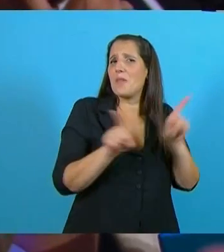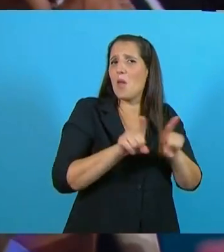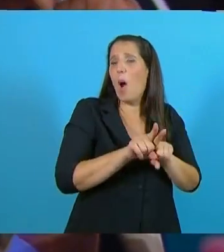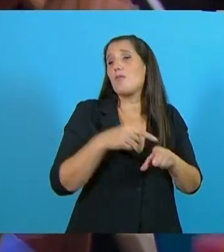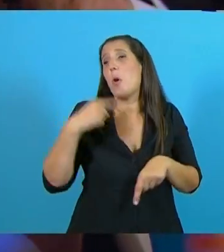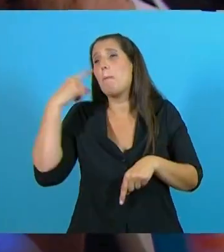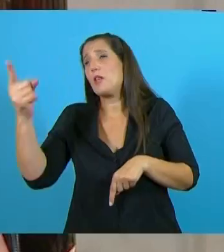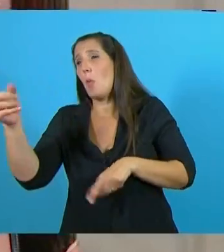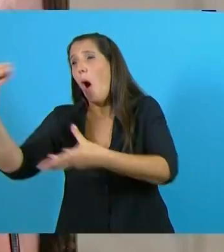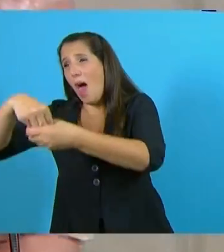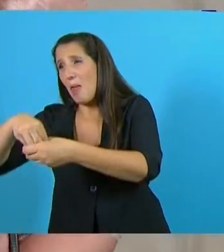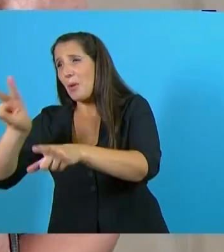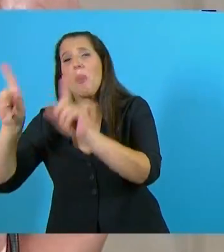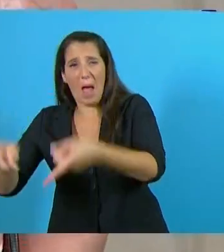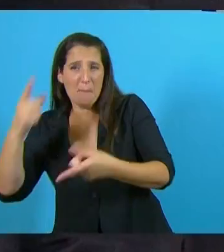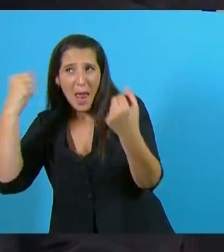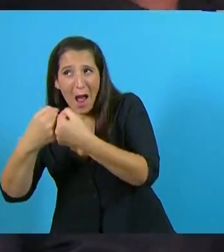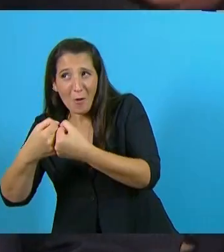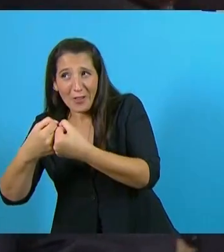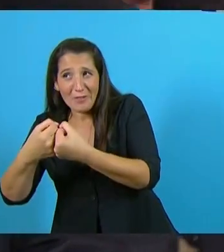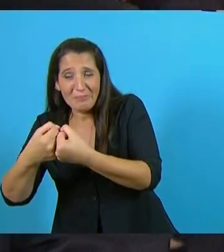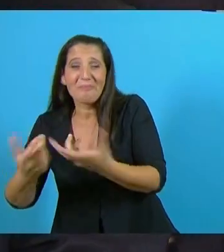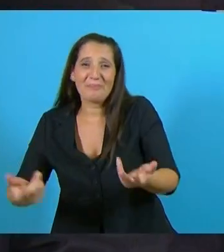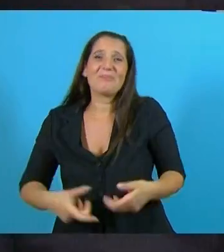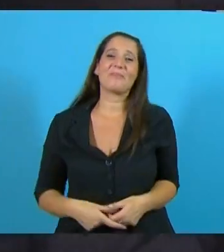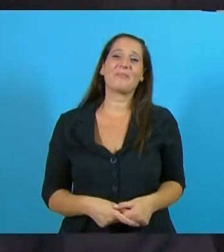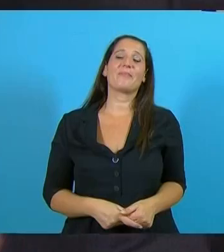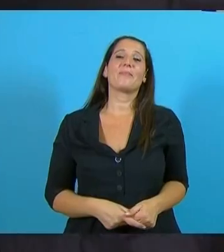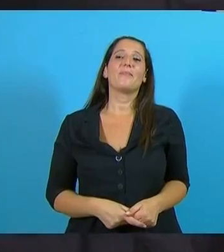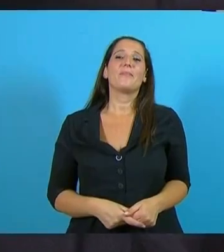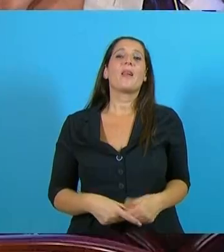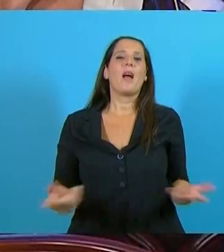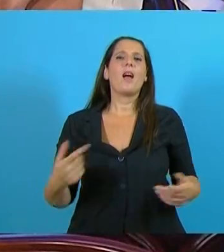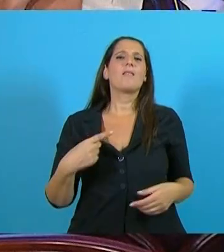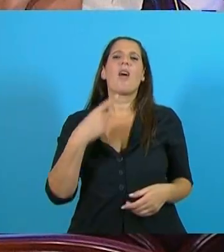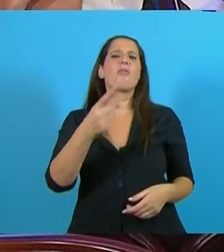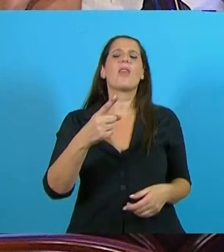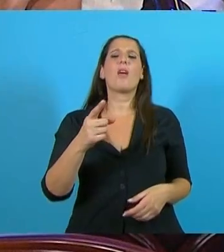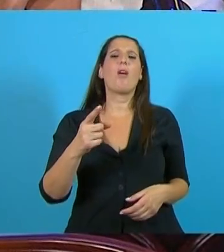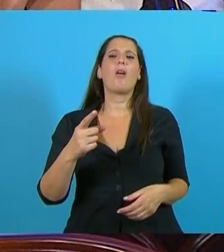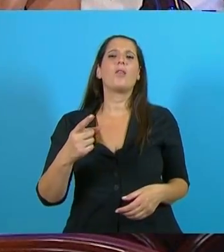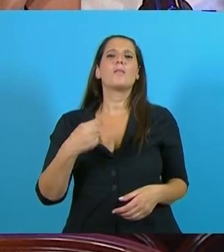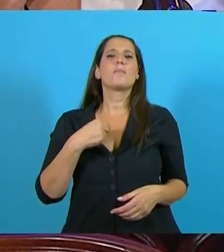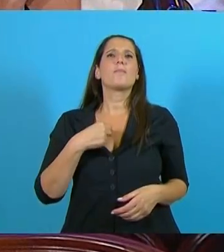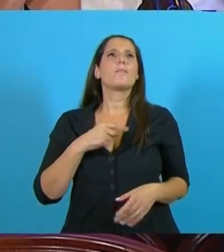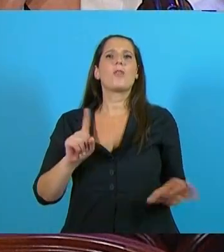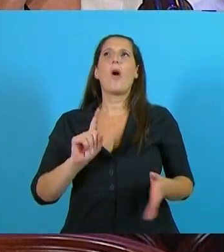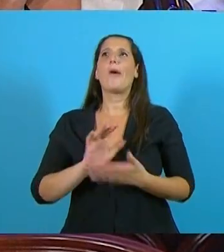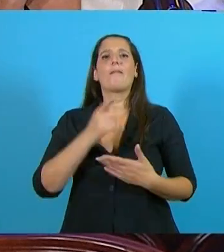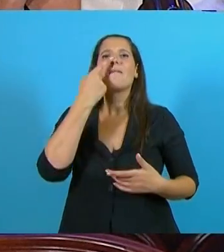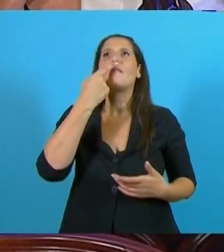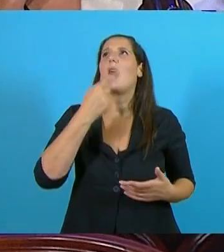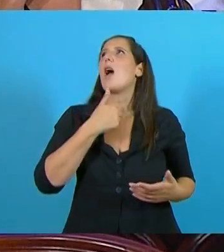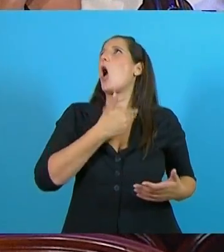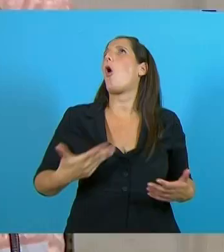también, los compartirás. Pero bueno, les digo que no me mueve ningún afán estatista, no, al